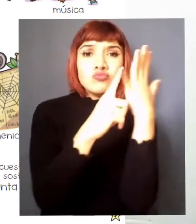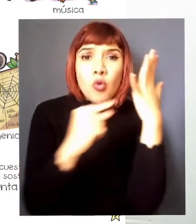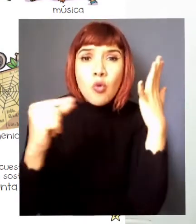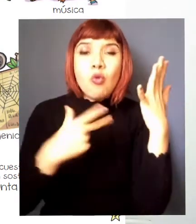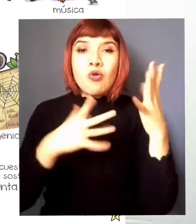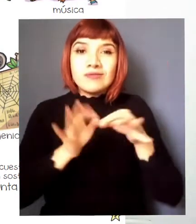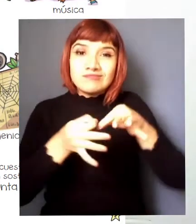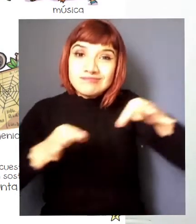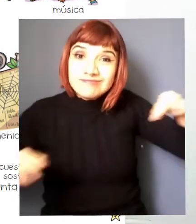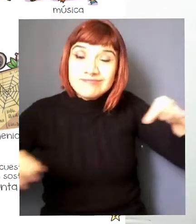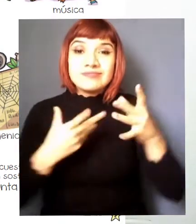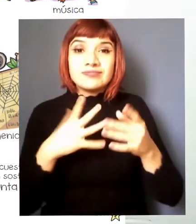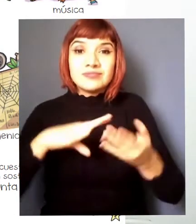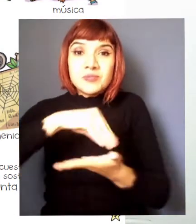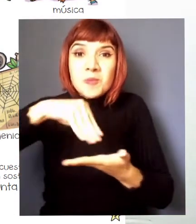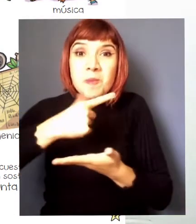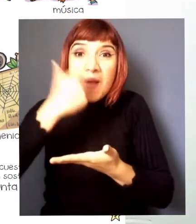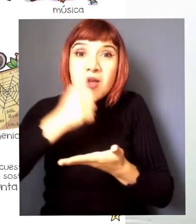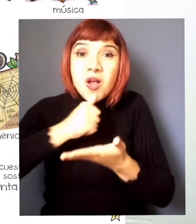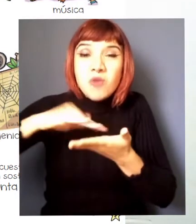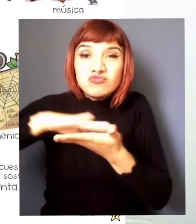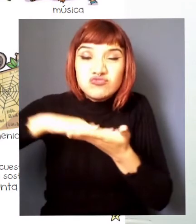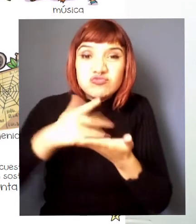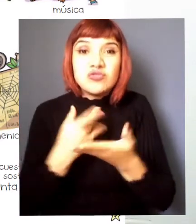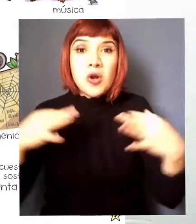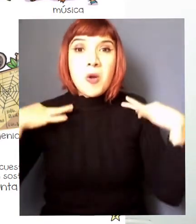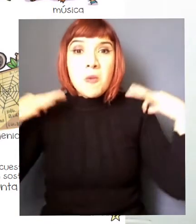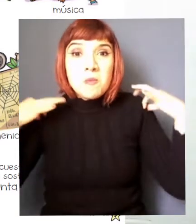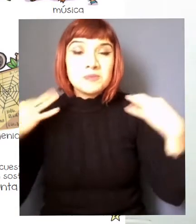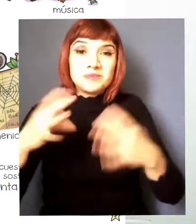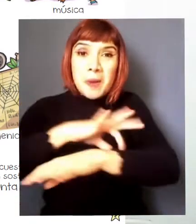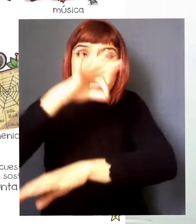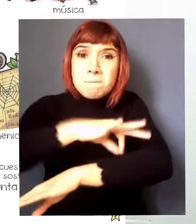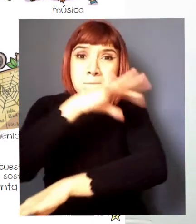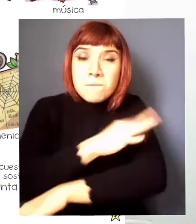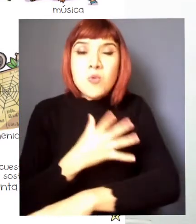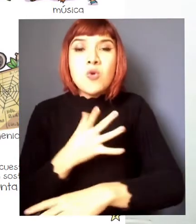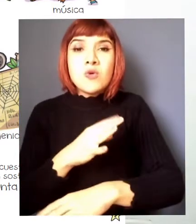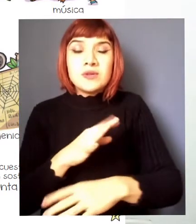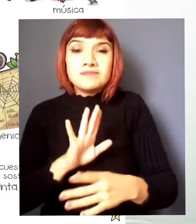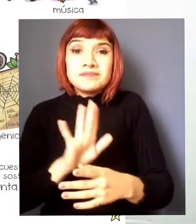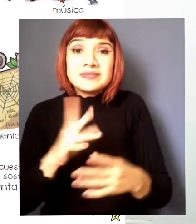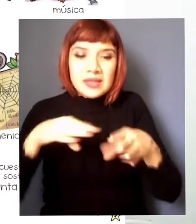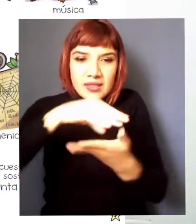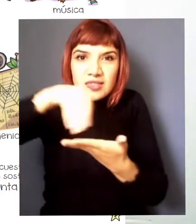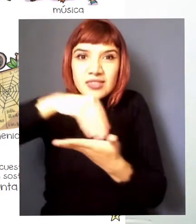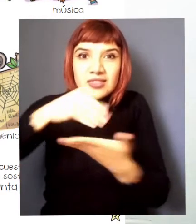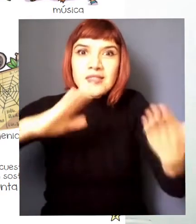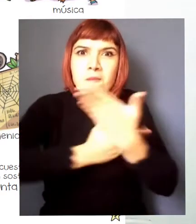engrudo plumas telas flores tierra música